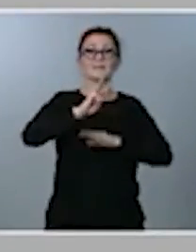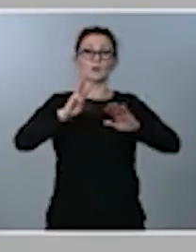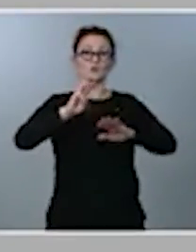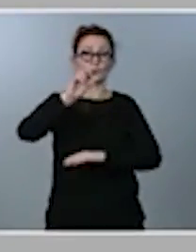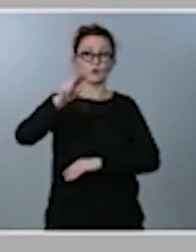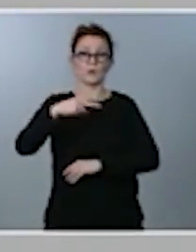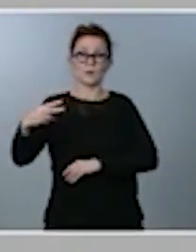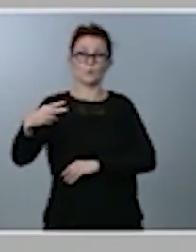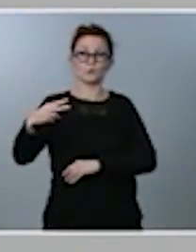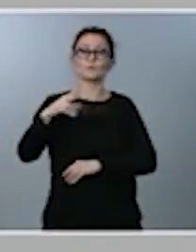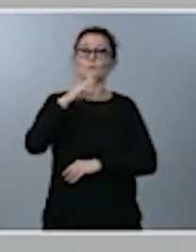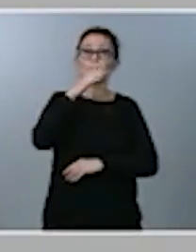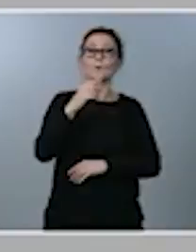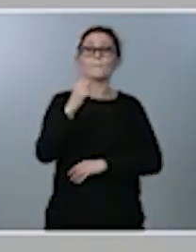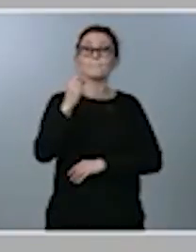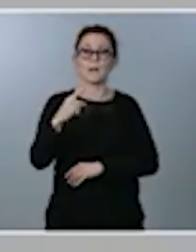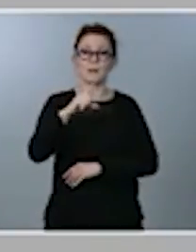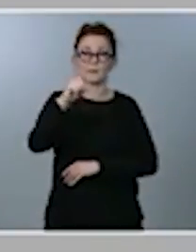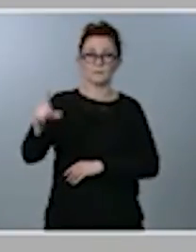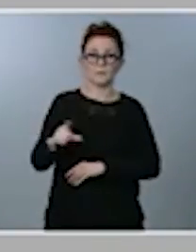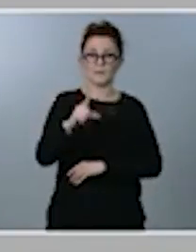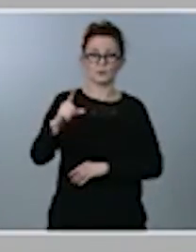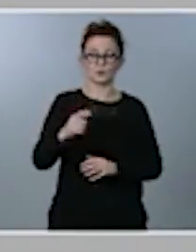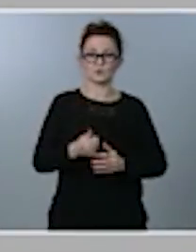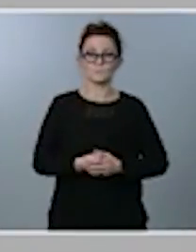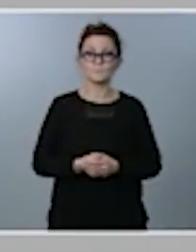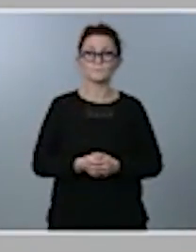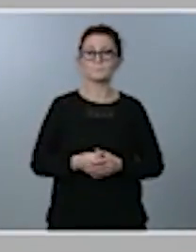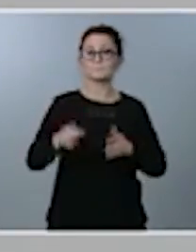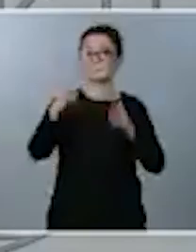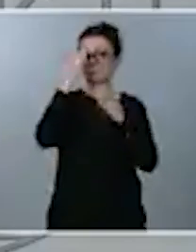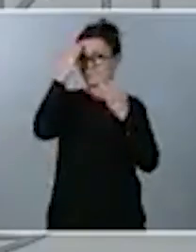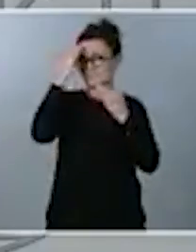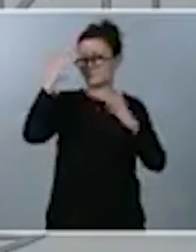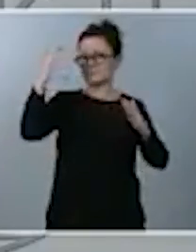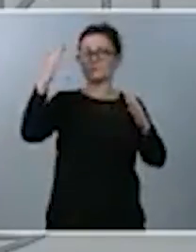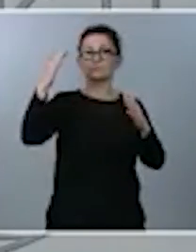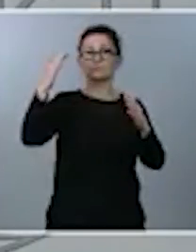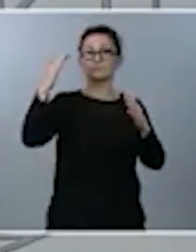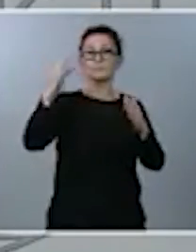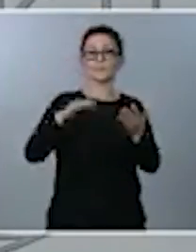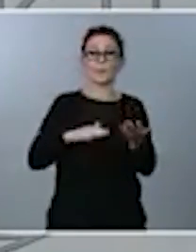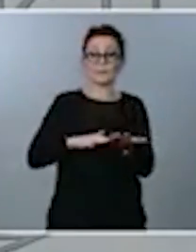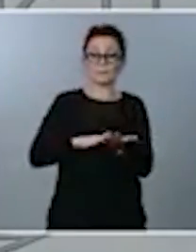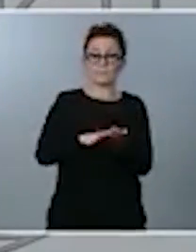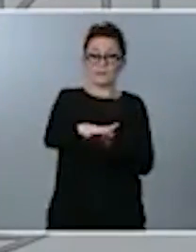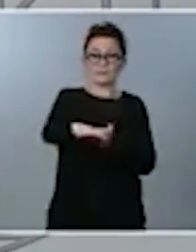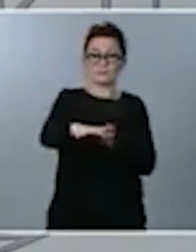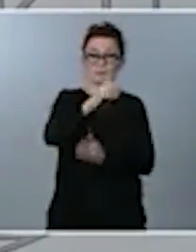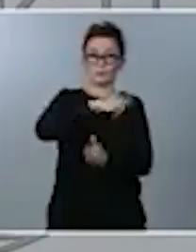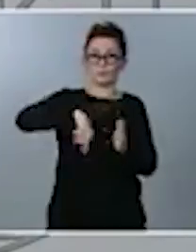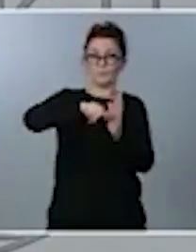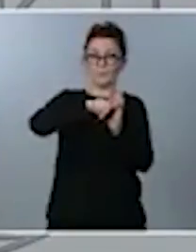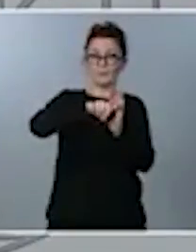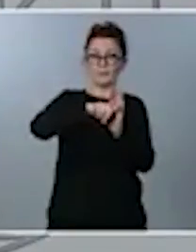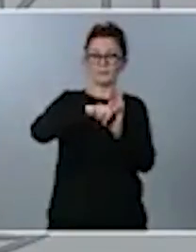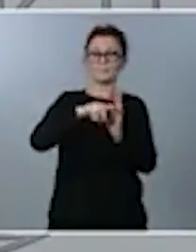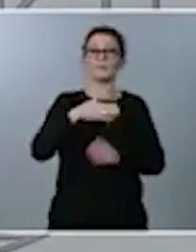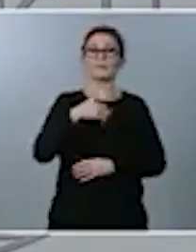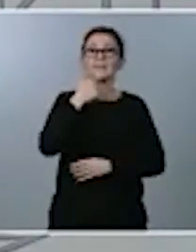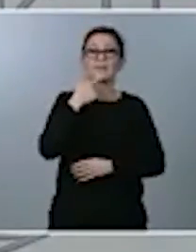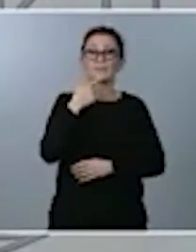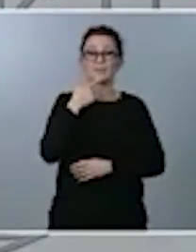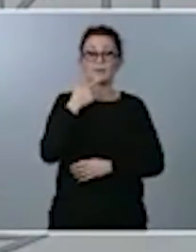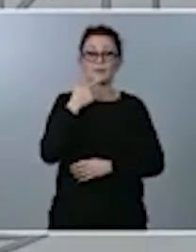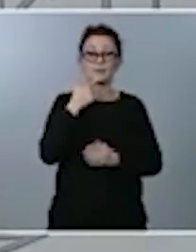litros de carburante. Para que se hagan una idea del limitado impacto que va a tener esta medida, cada vez que llenemos un depósito de